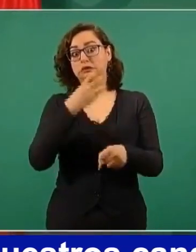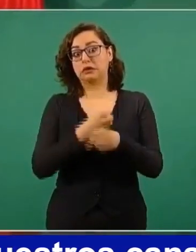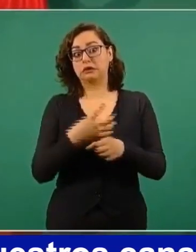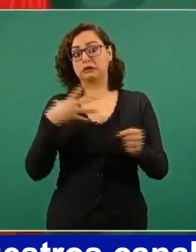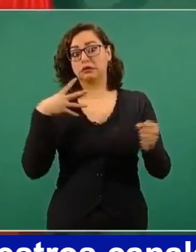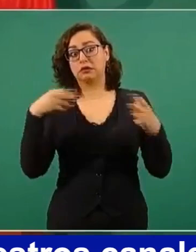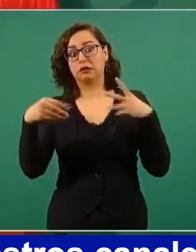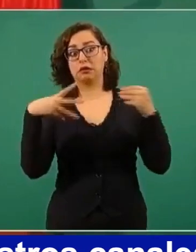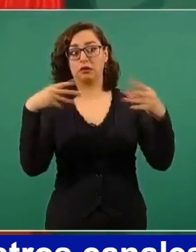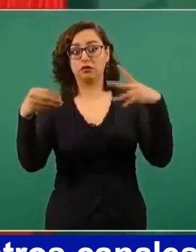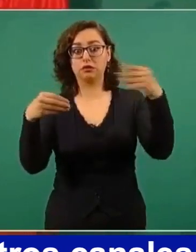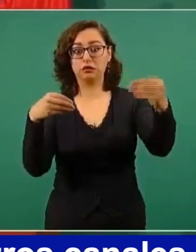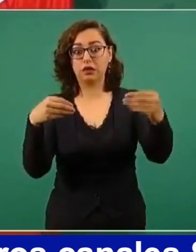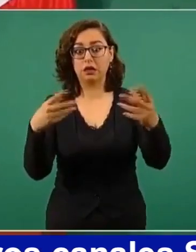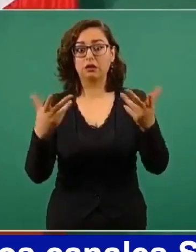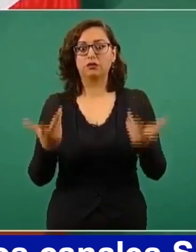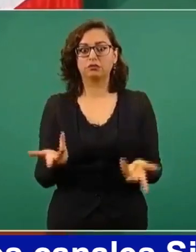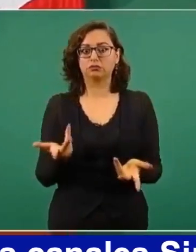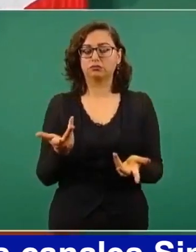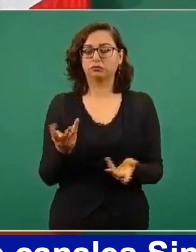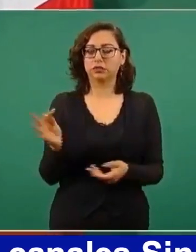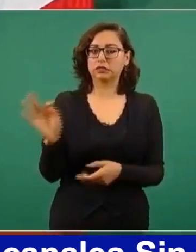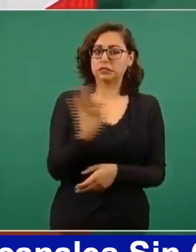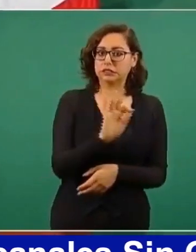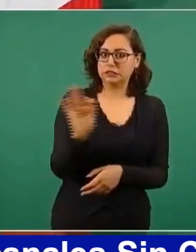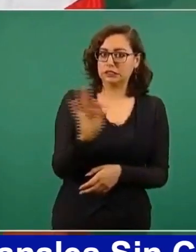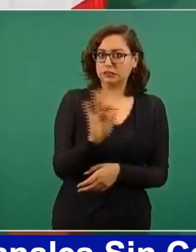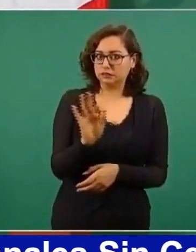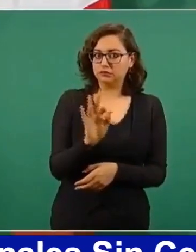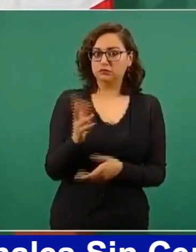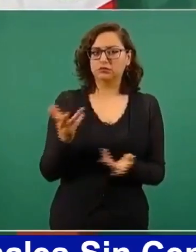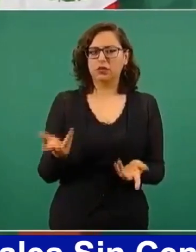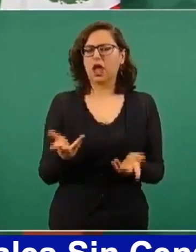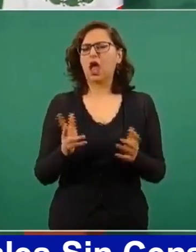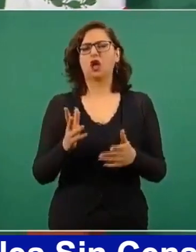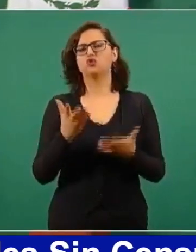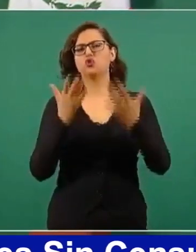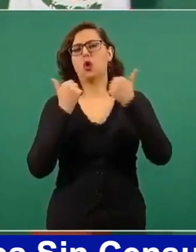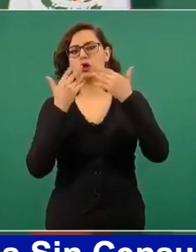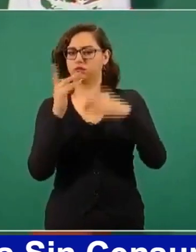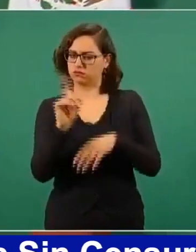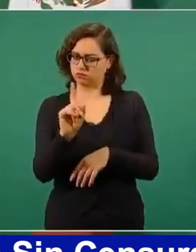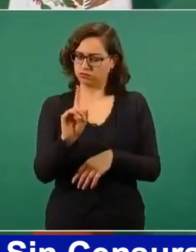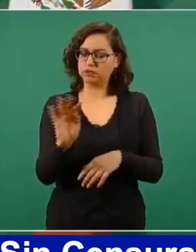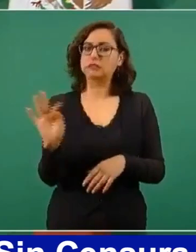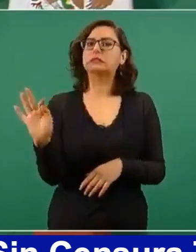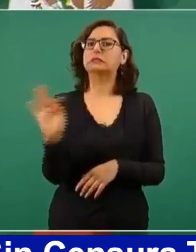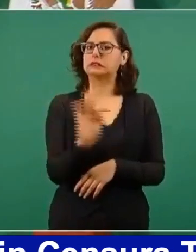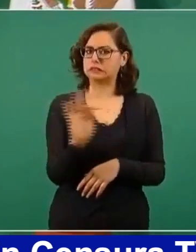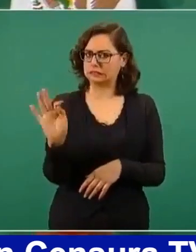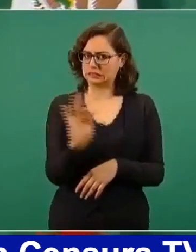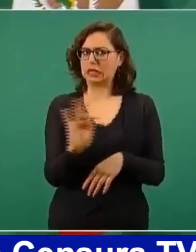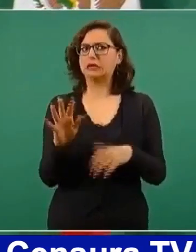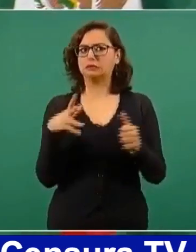aunque no se descarta, no vemos que